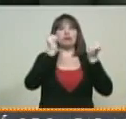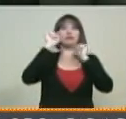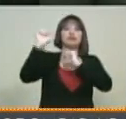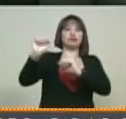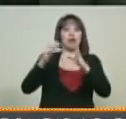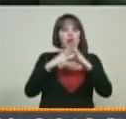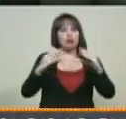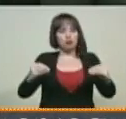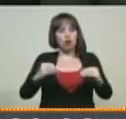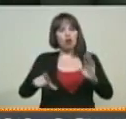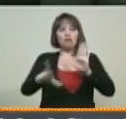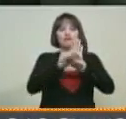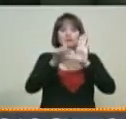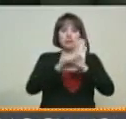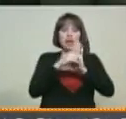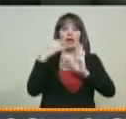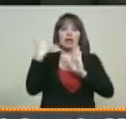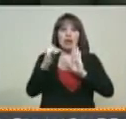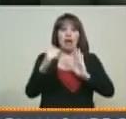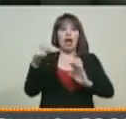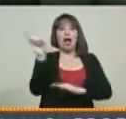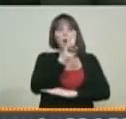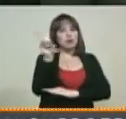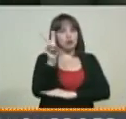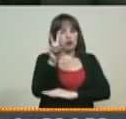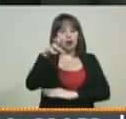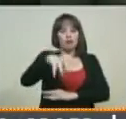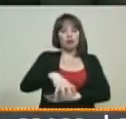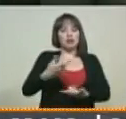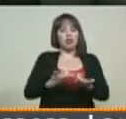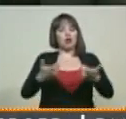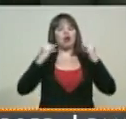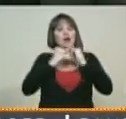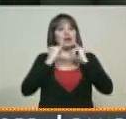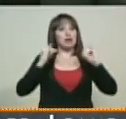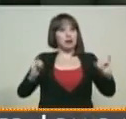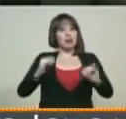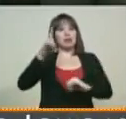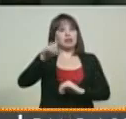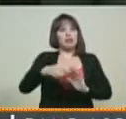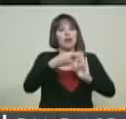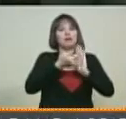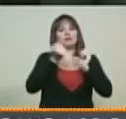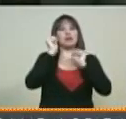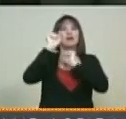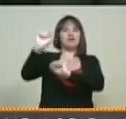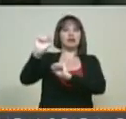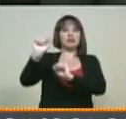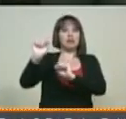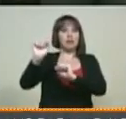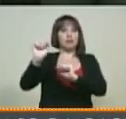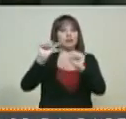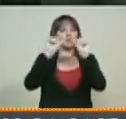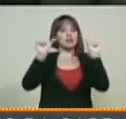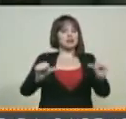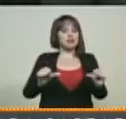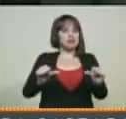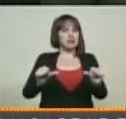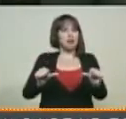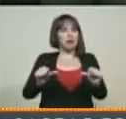asisten legítimamente a Venezuela como un Estado soberano pero también la defensa que hace Venezuela del sistema